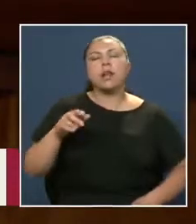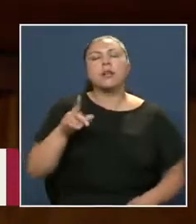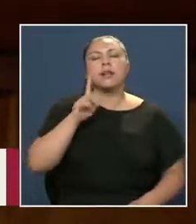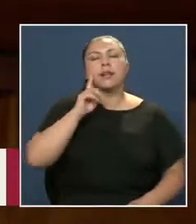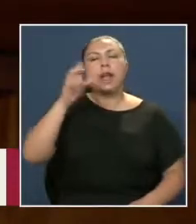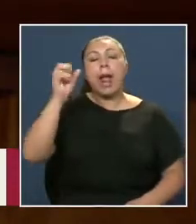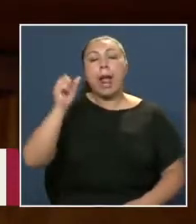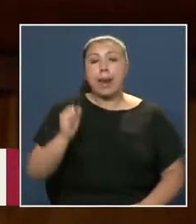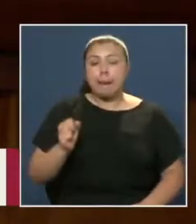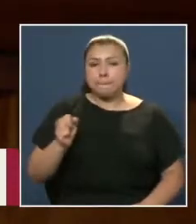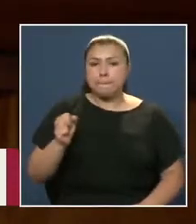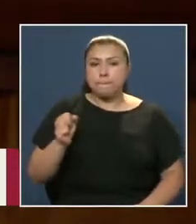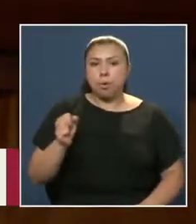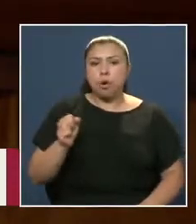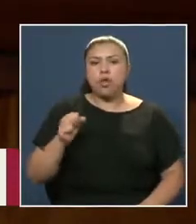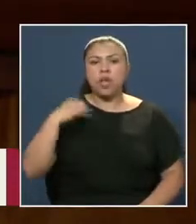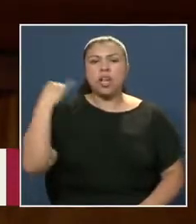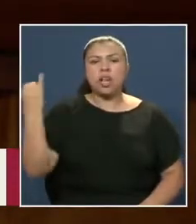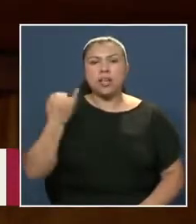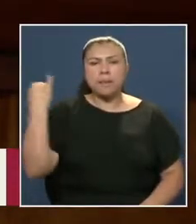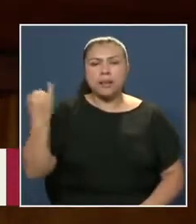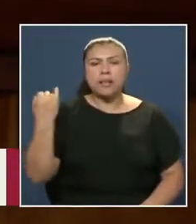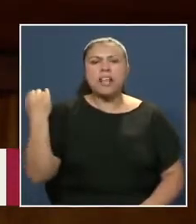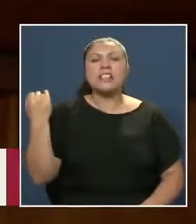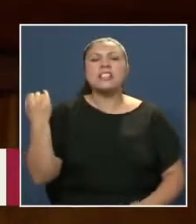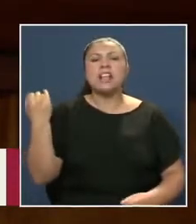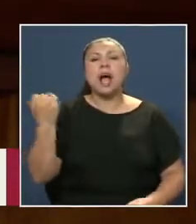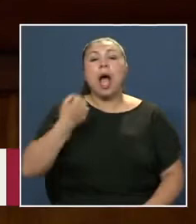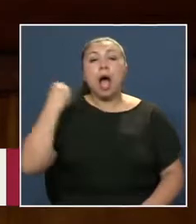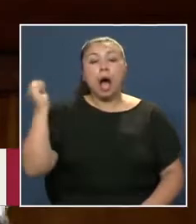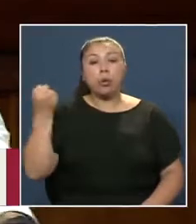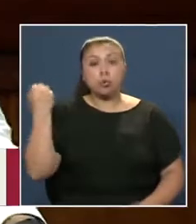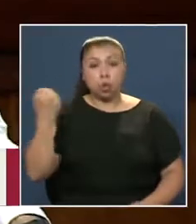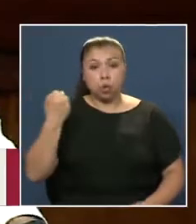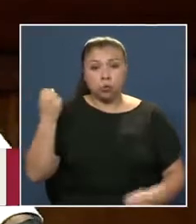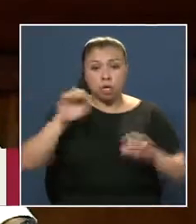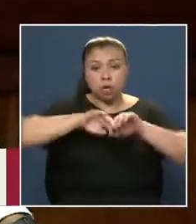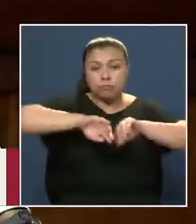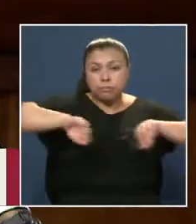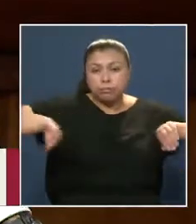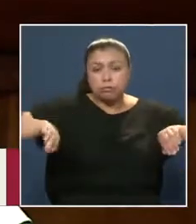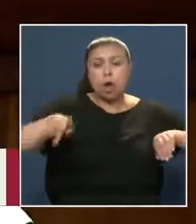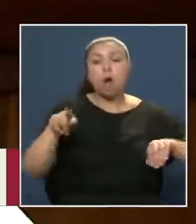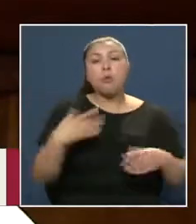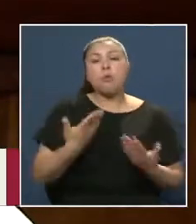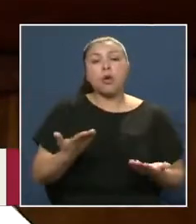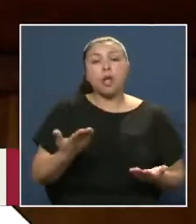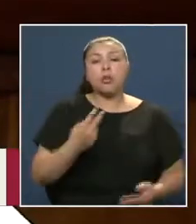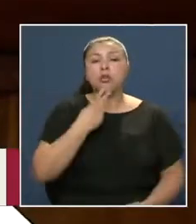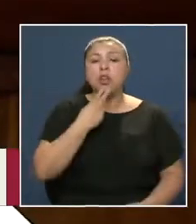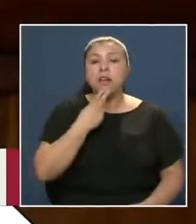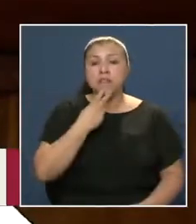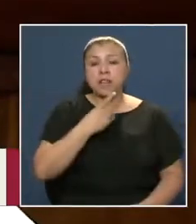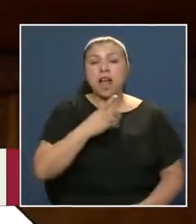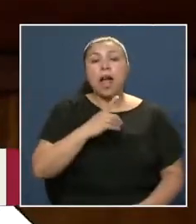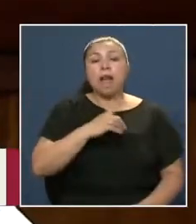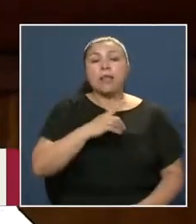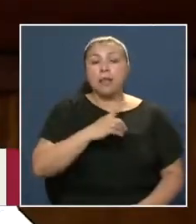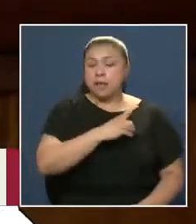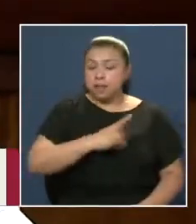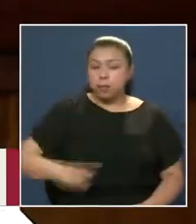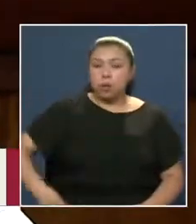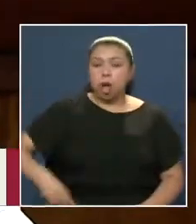Y la influencia Y la autonomía Que llegó a tener Esa junta Adelanto De Arica Por lo tanto La vida Del diputado Maurás Estuvo